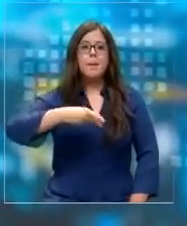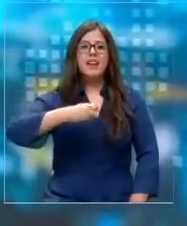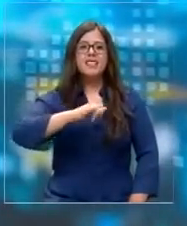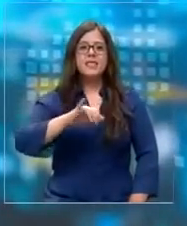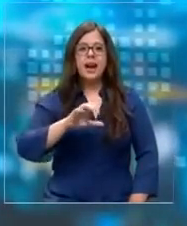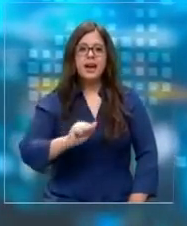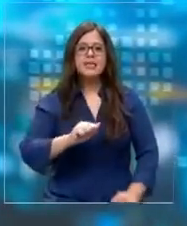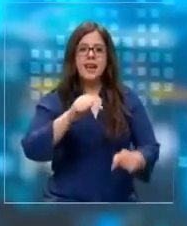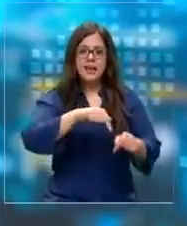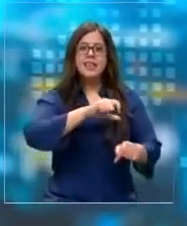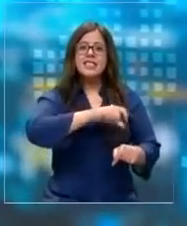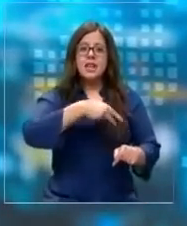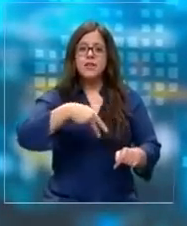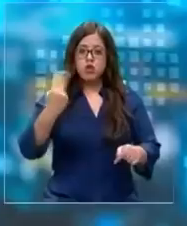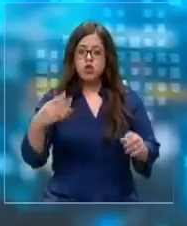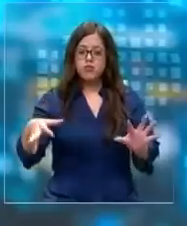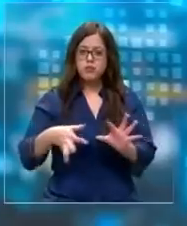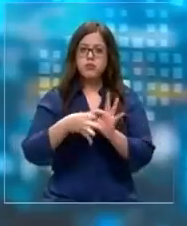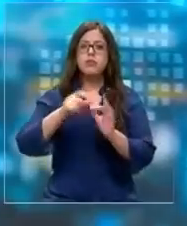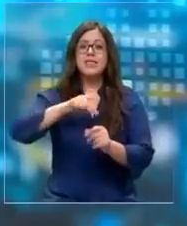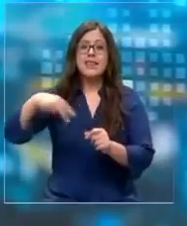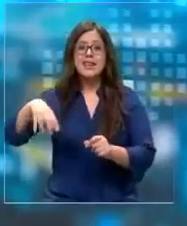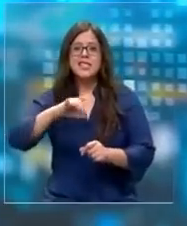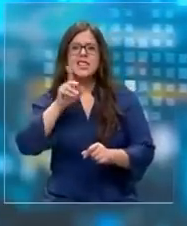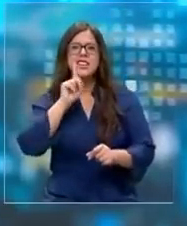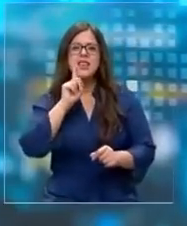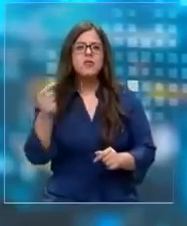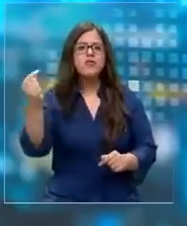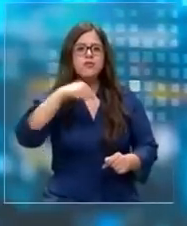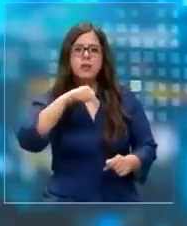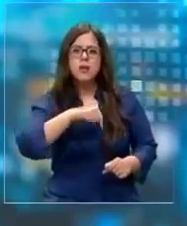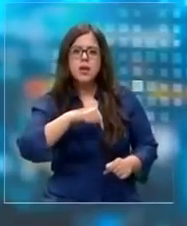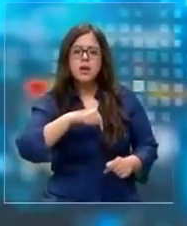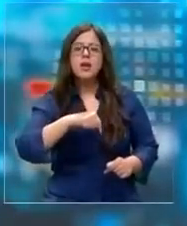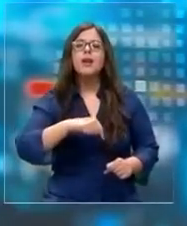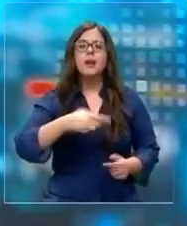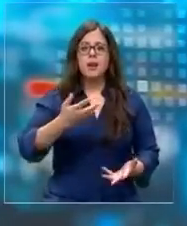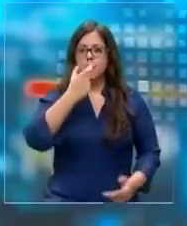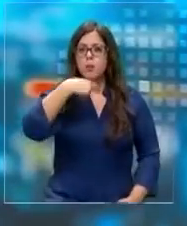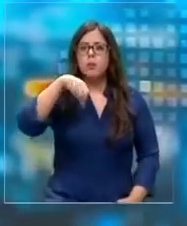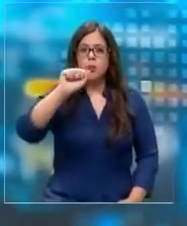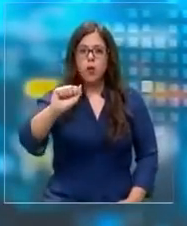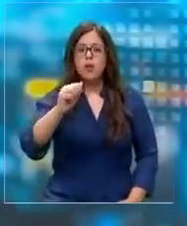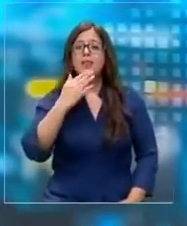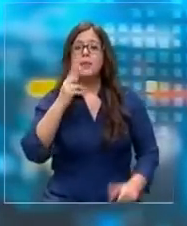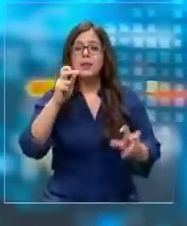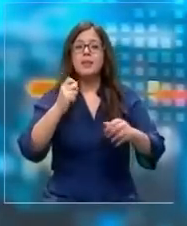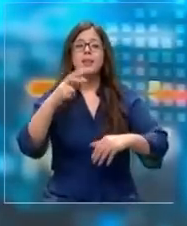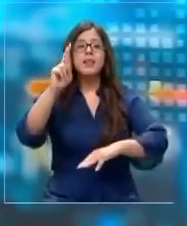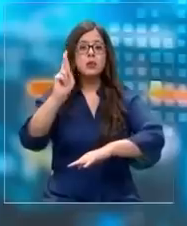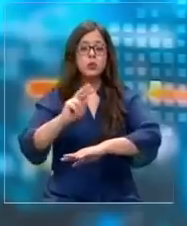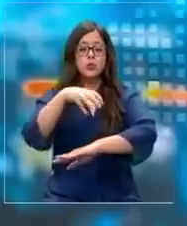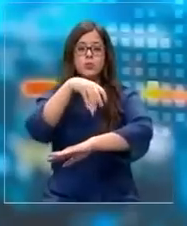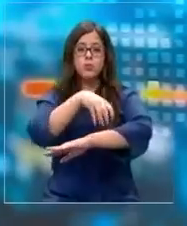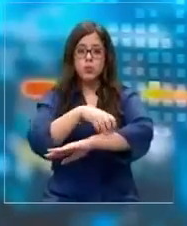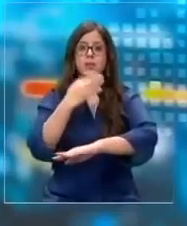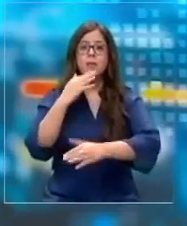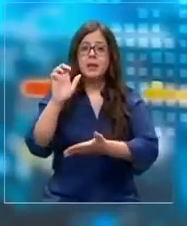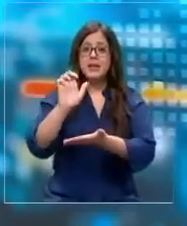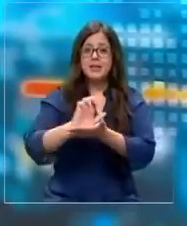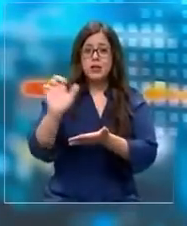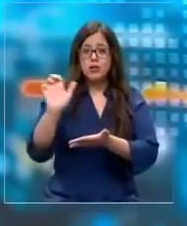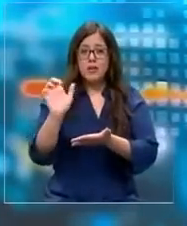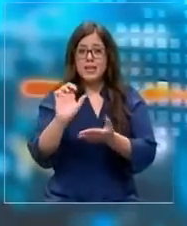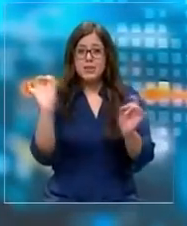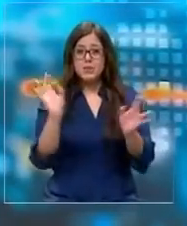Televisión y también está CNN Chile, el presidente electo Gabriel Boric. Y ese tema, de la macrozona sur y la extensión o no del estado de excepción, serán